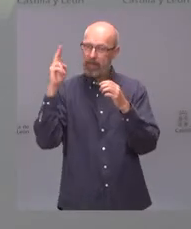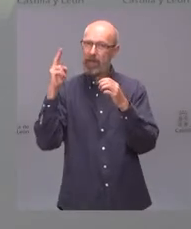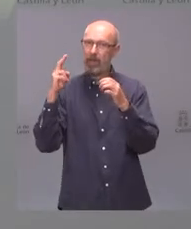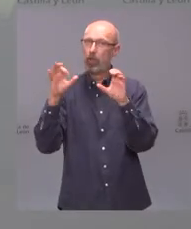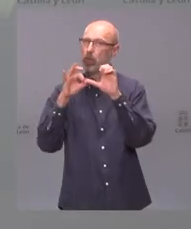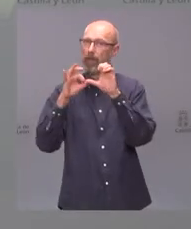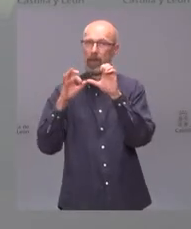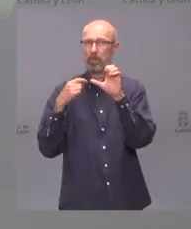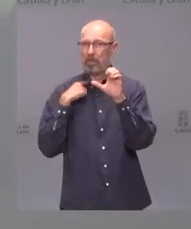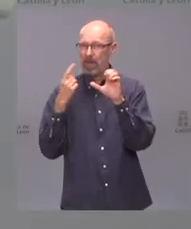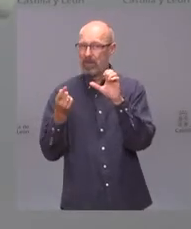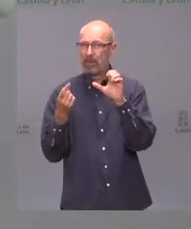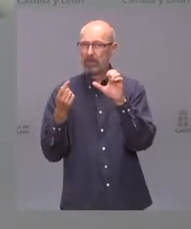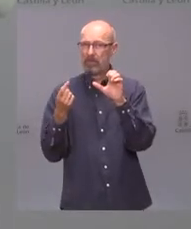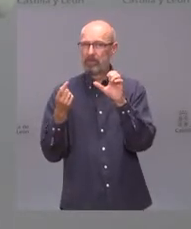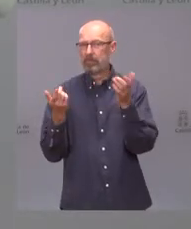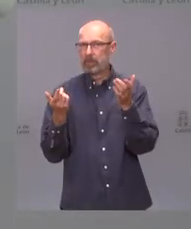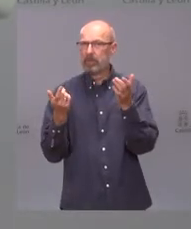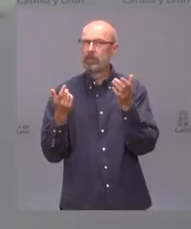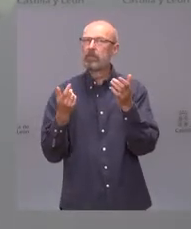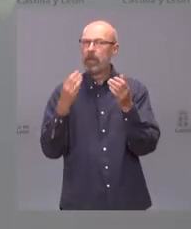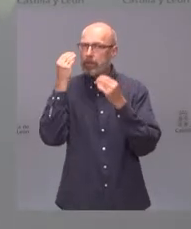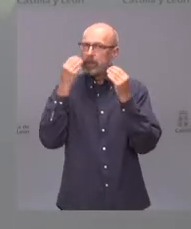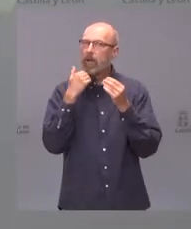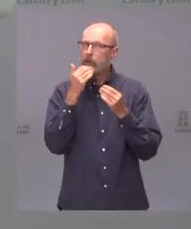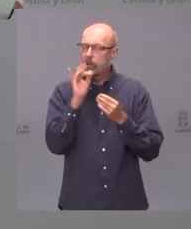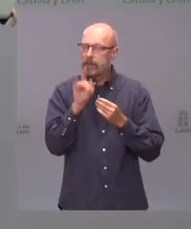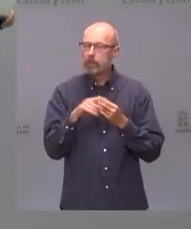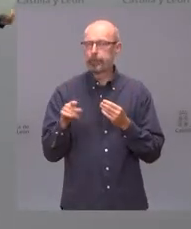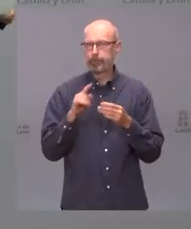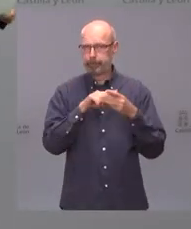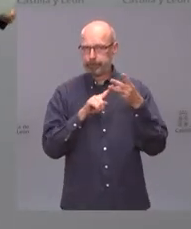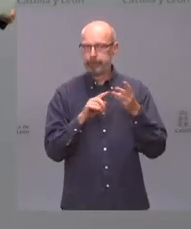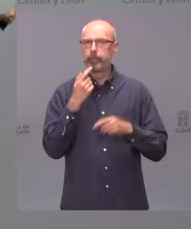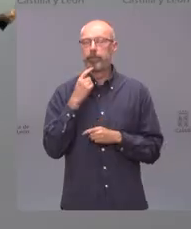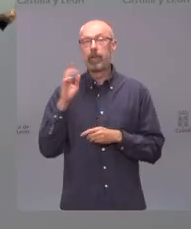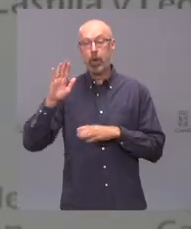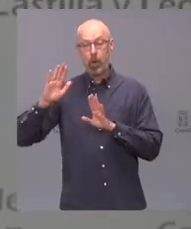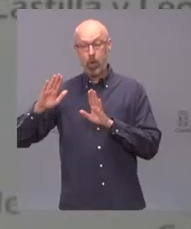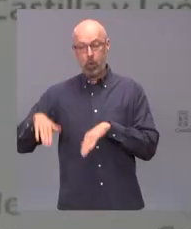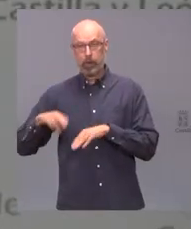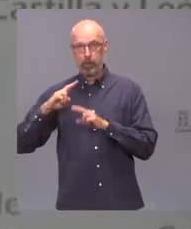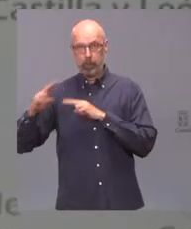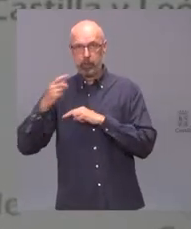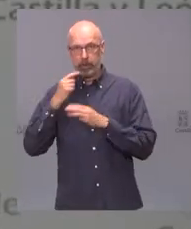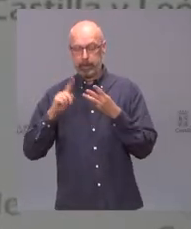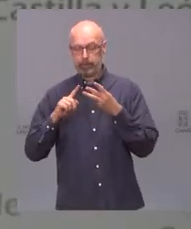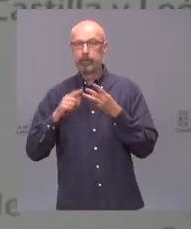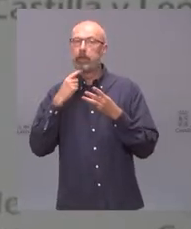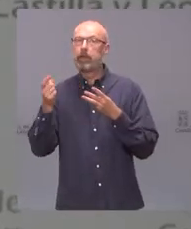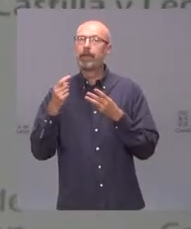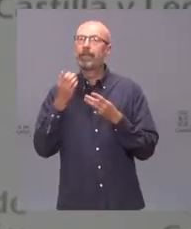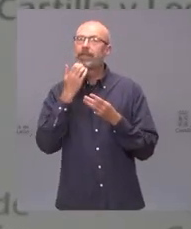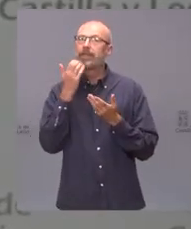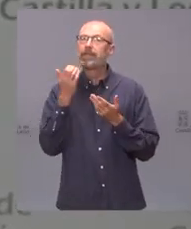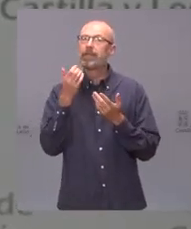pues varias preguntas respecto a la última lo que dicen muchas encuestas y lo que dice el CIS es que en un puñado de votos